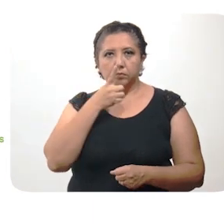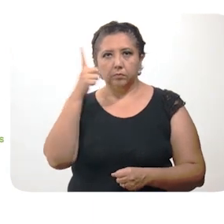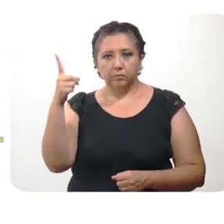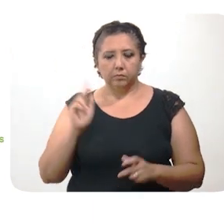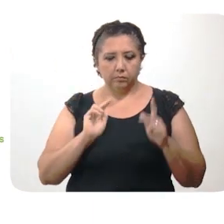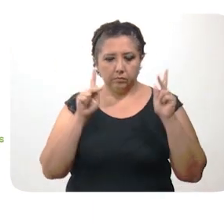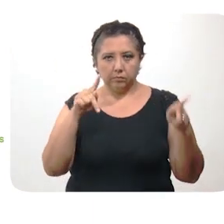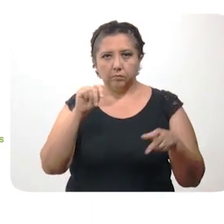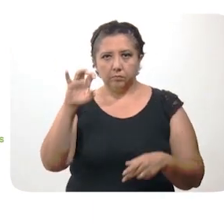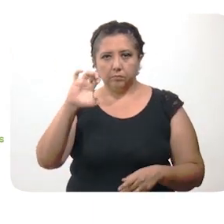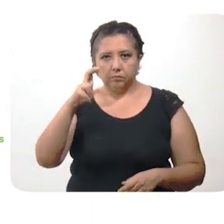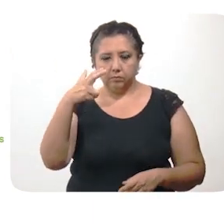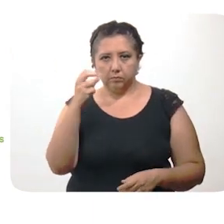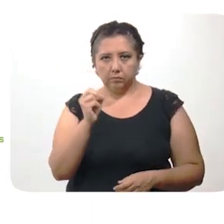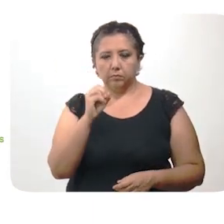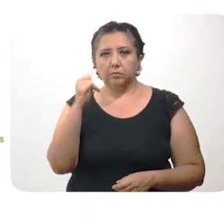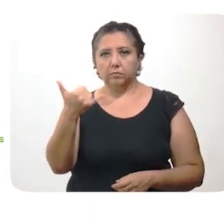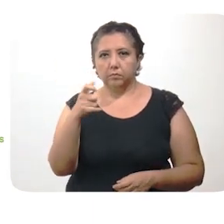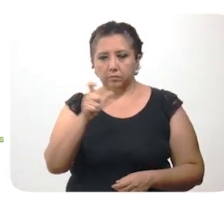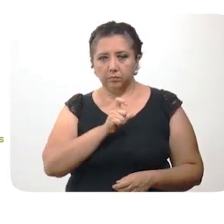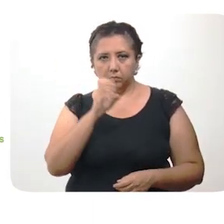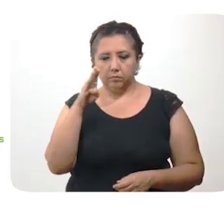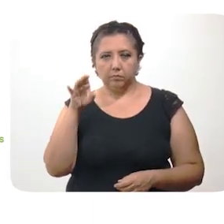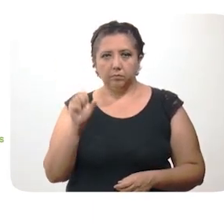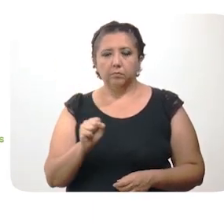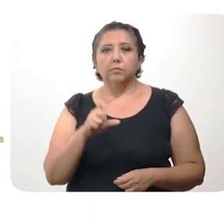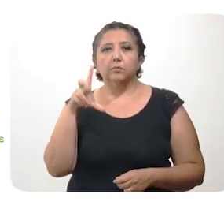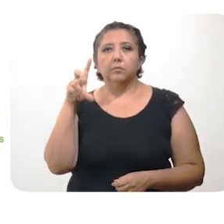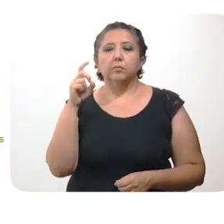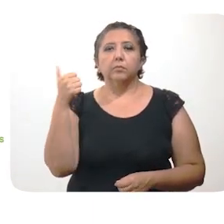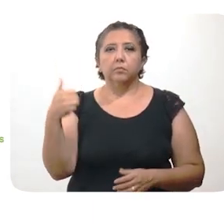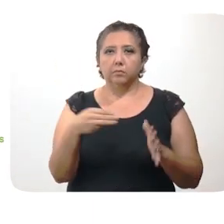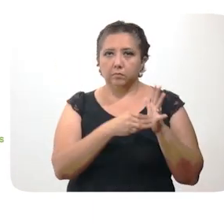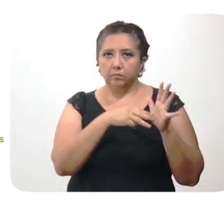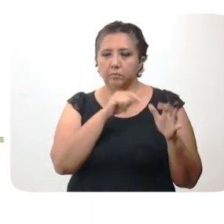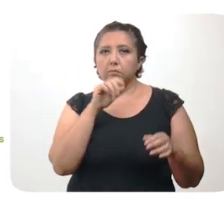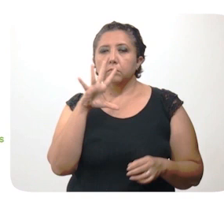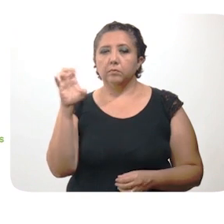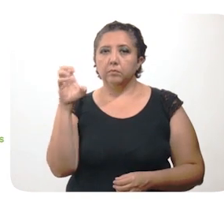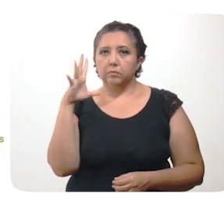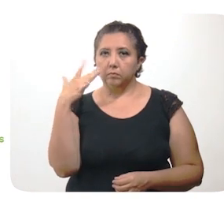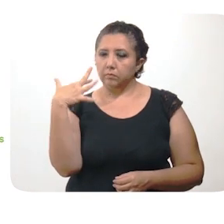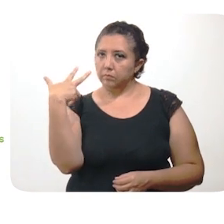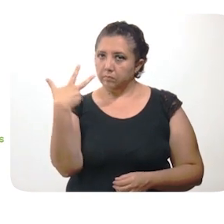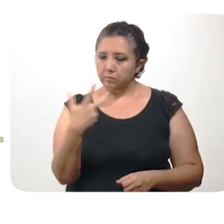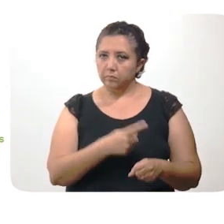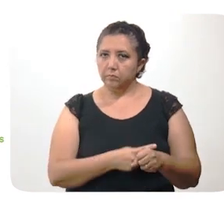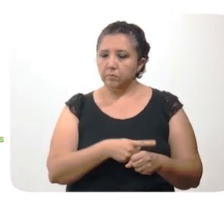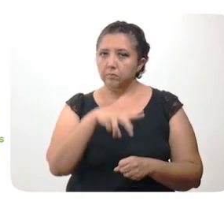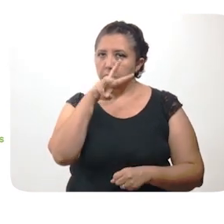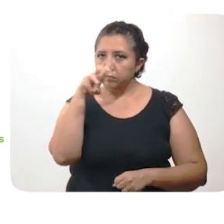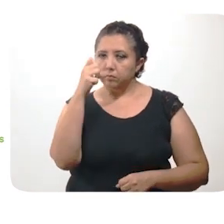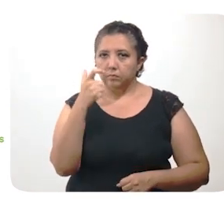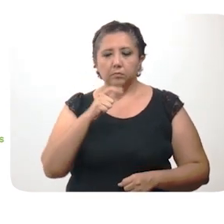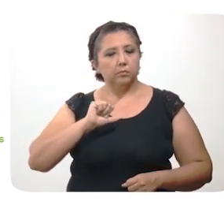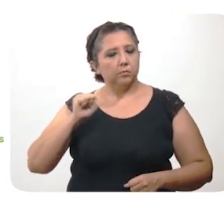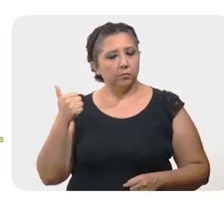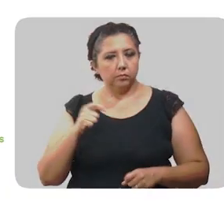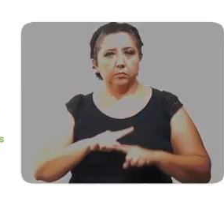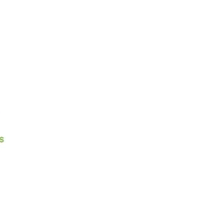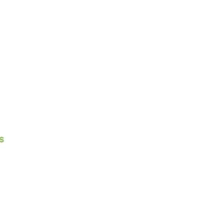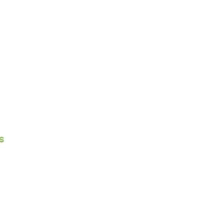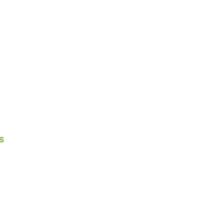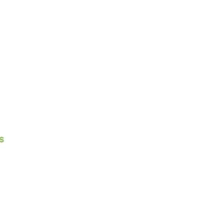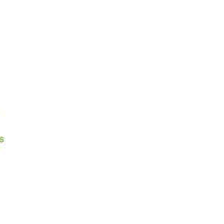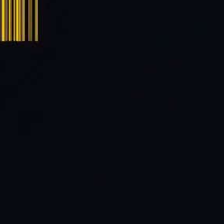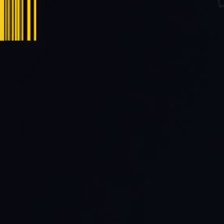y uno en Progreso, Teco, Tikul y Yashkabá. De los 36,558 casos positivos, 307 son de otro país